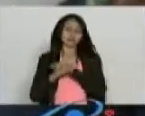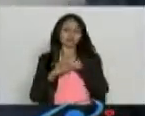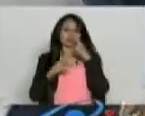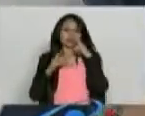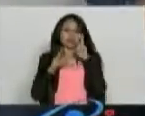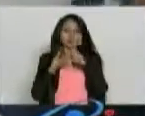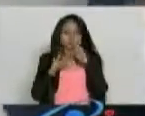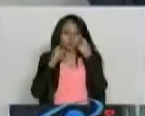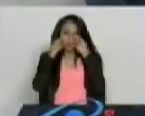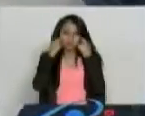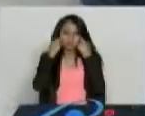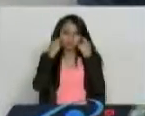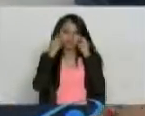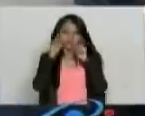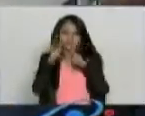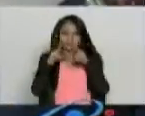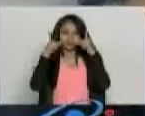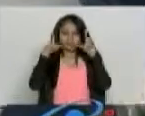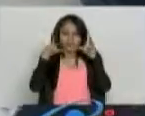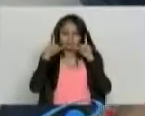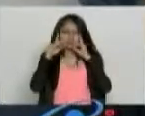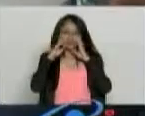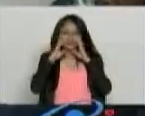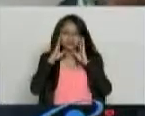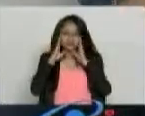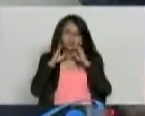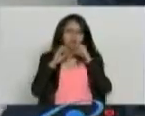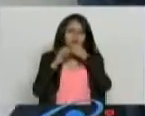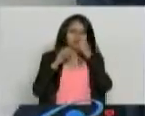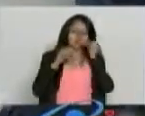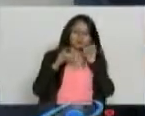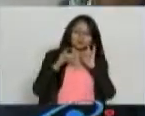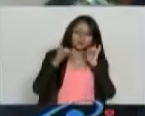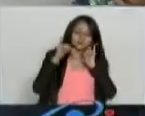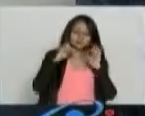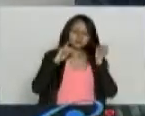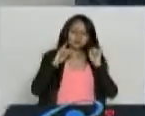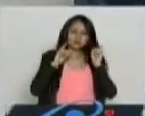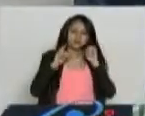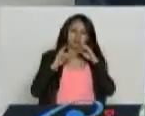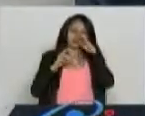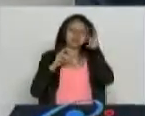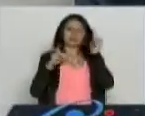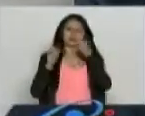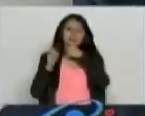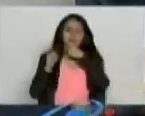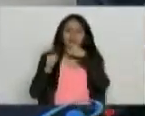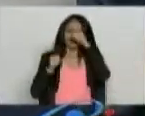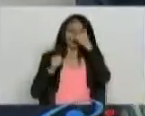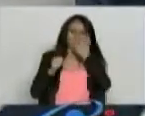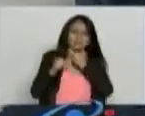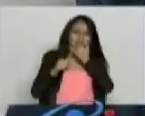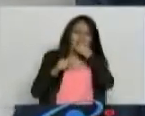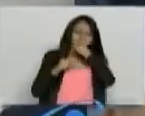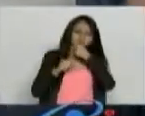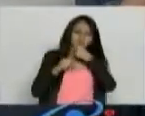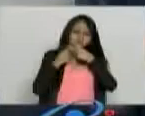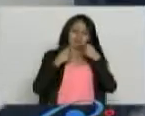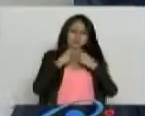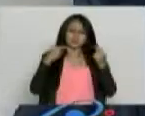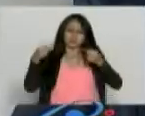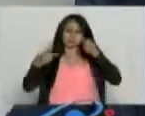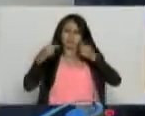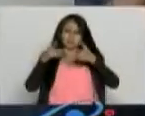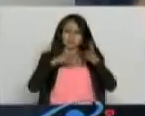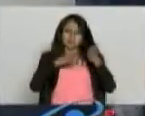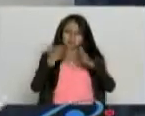de la televisión, pendientes de la radio, pendientes de los desastres, pendientes de la bolsa, pendientes de los atracos, pendientes de las masacres,